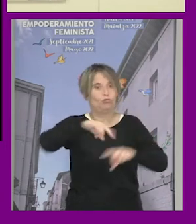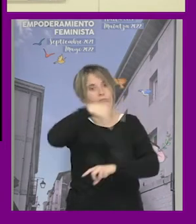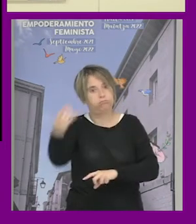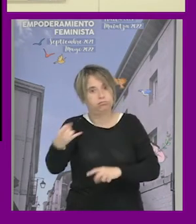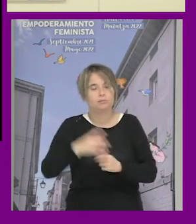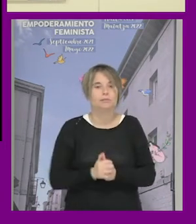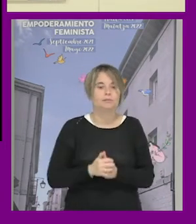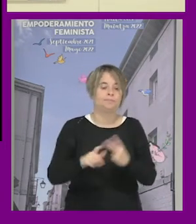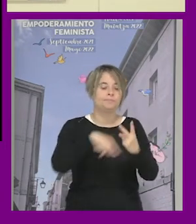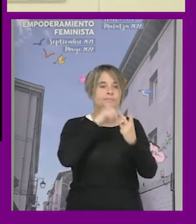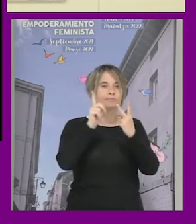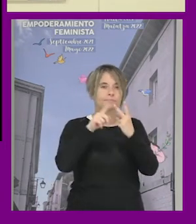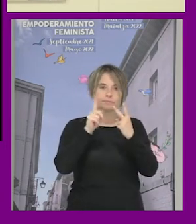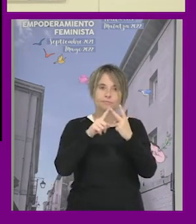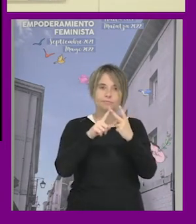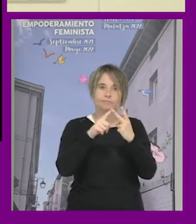en segundo lugar